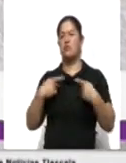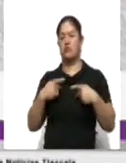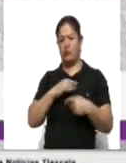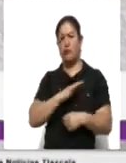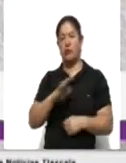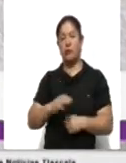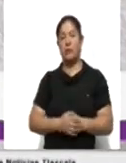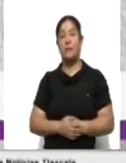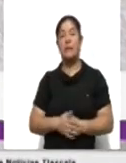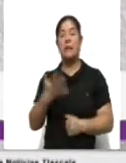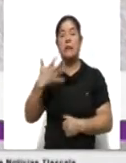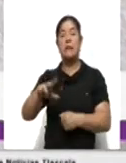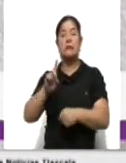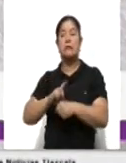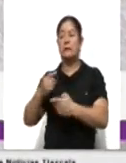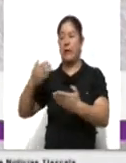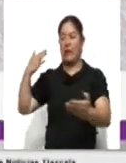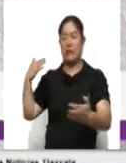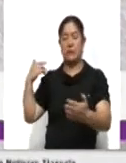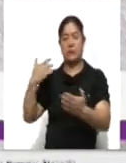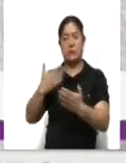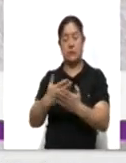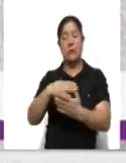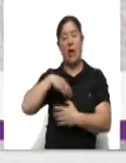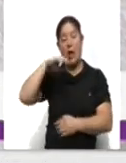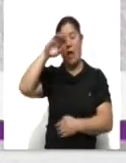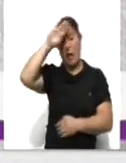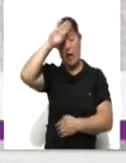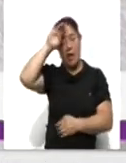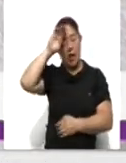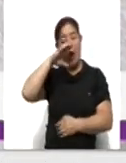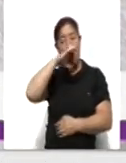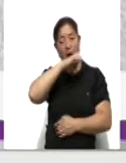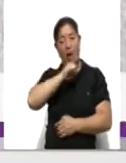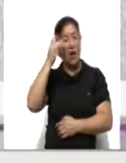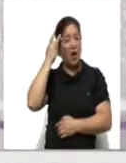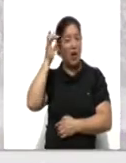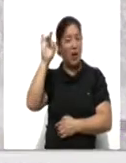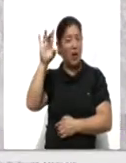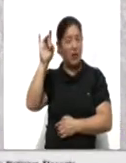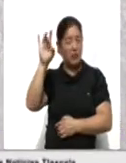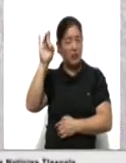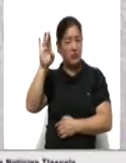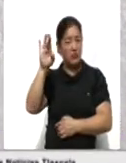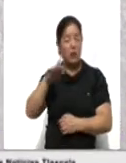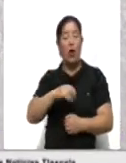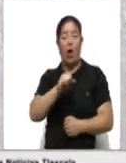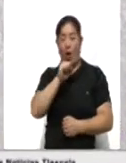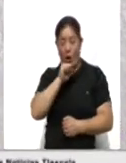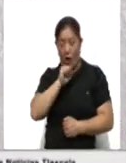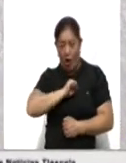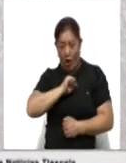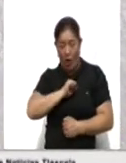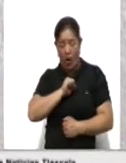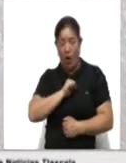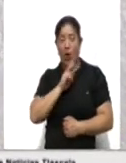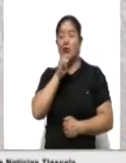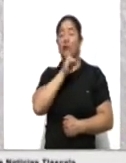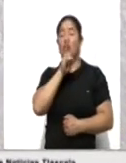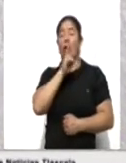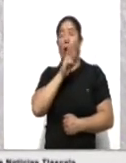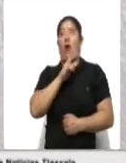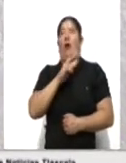en los últimos 10 días haya tenido fiebre, dolor de cabeza o cefalea, tos y dificultad respiratoria,